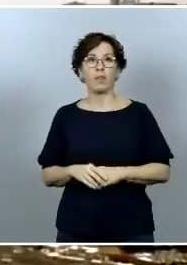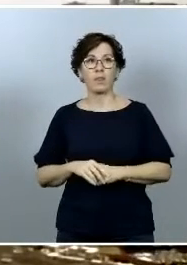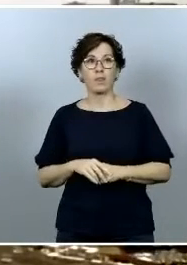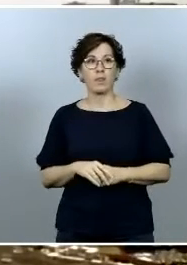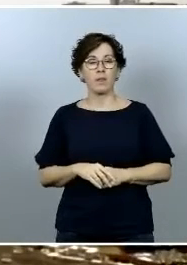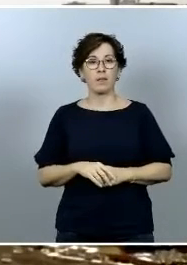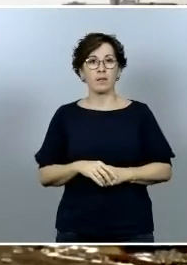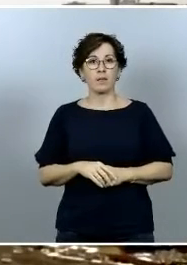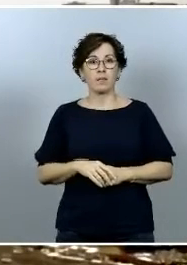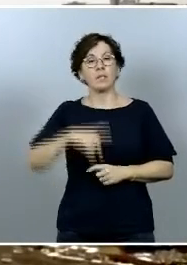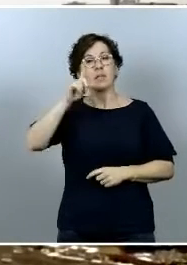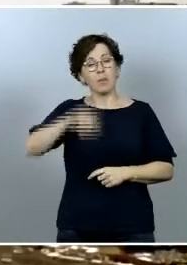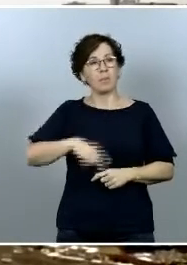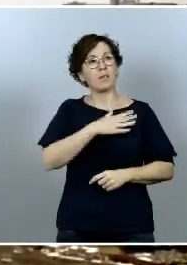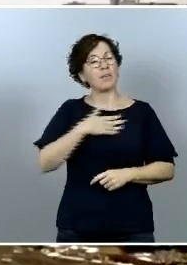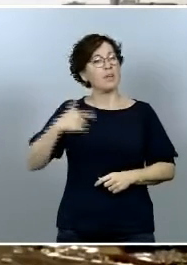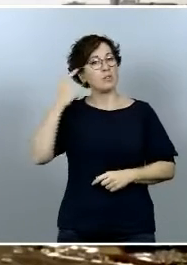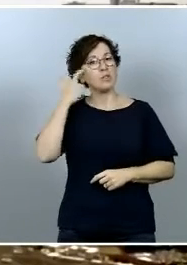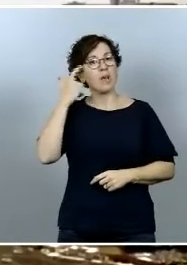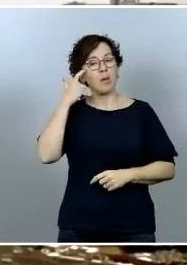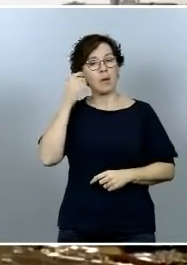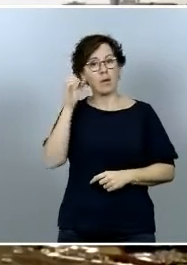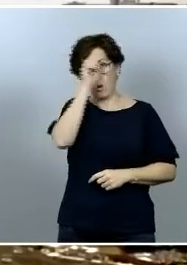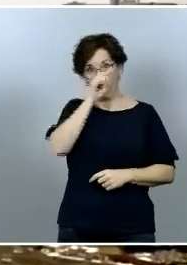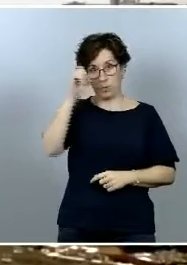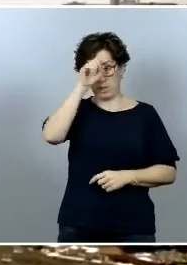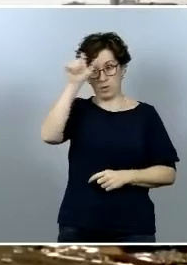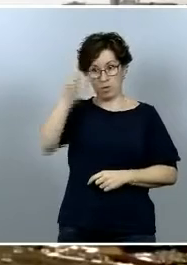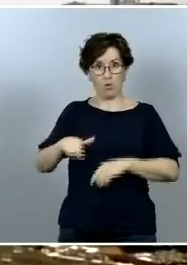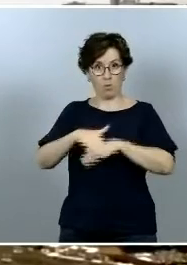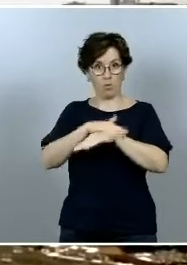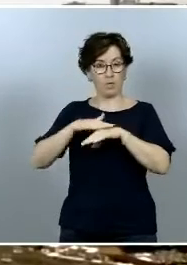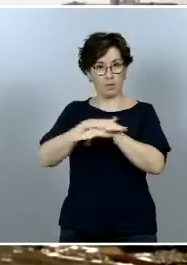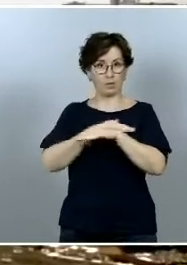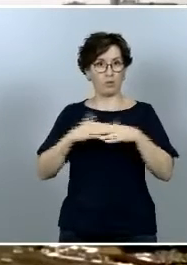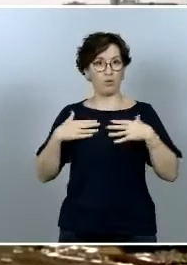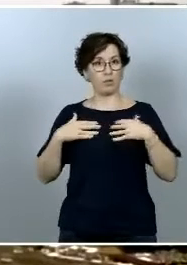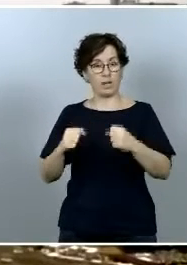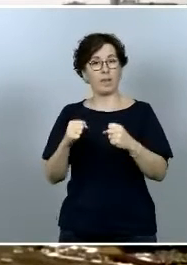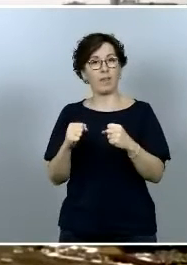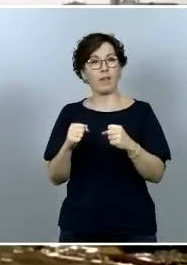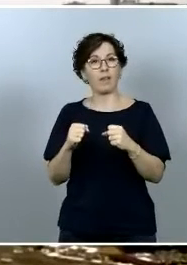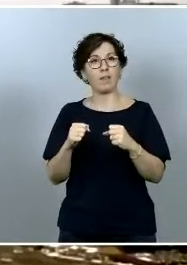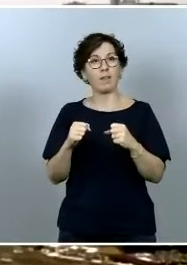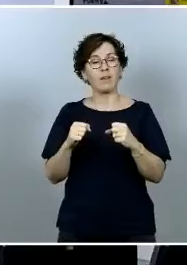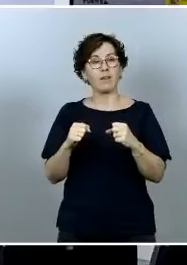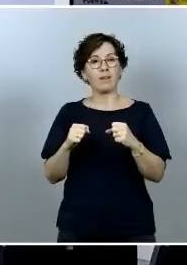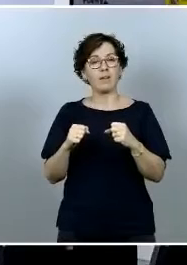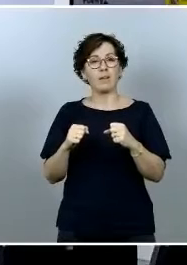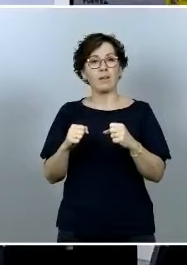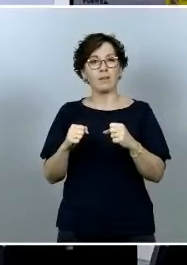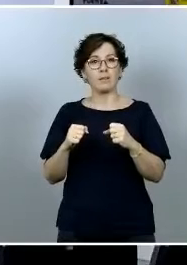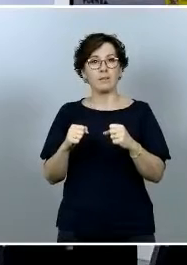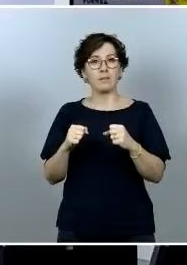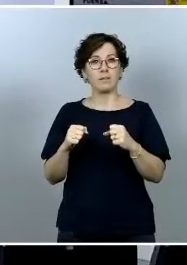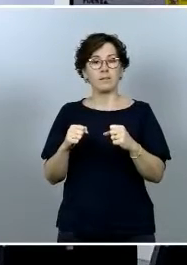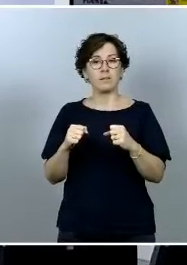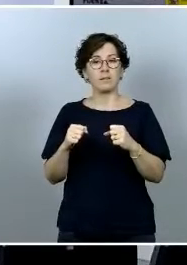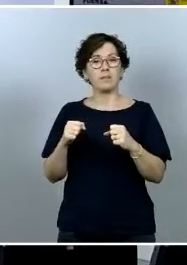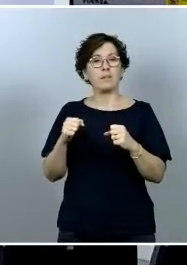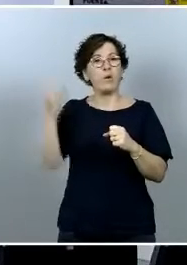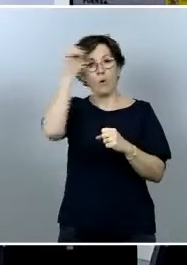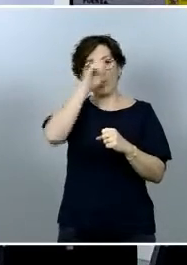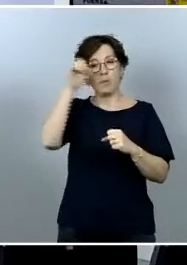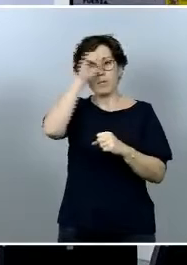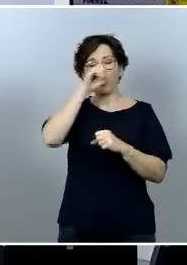saber la opinión del ministro Illa acerca de la gestión y me gustaría saber cuál es el principal